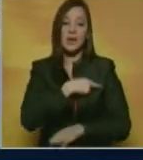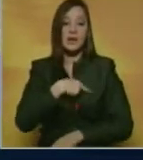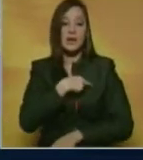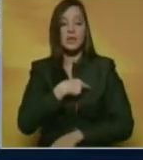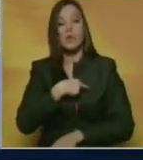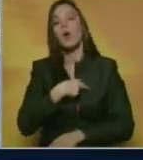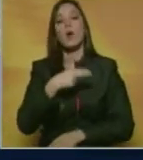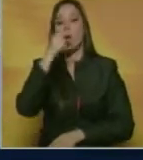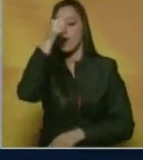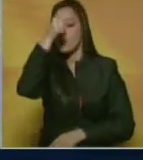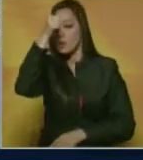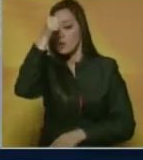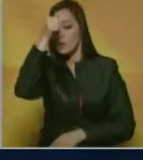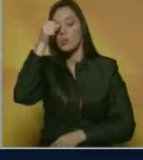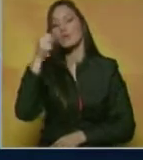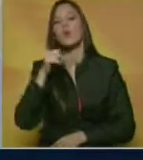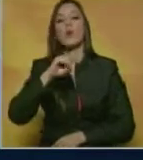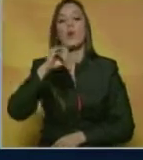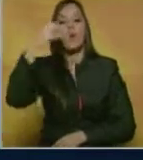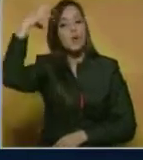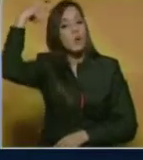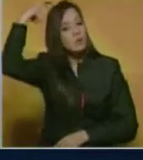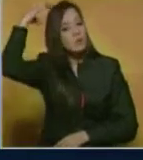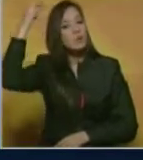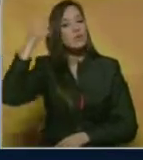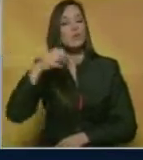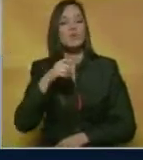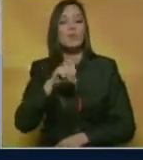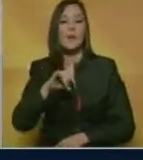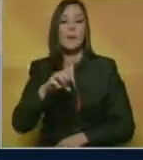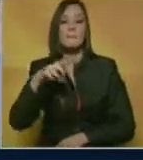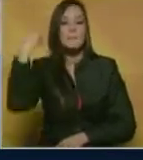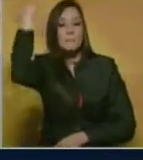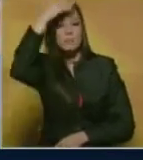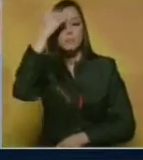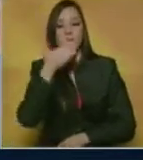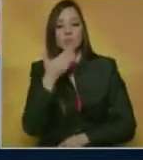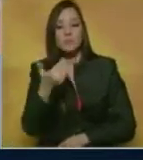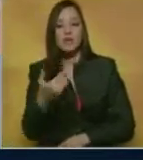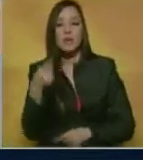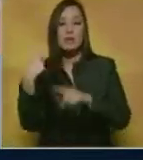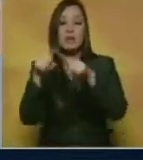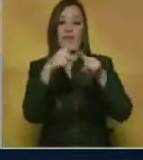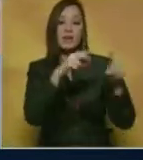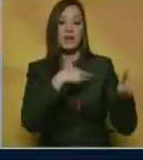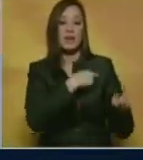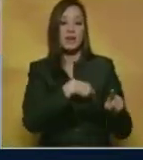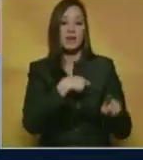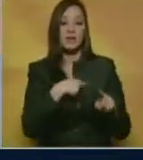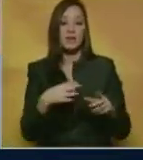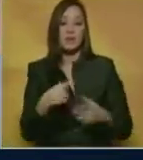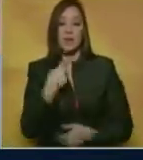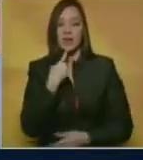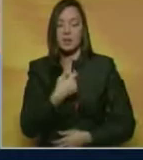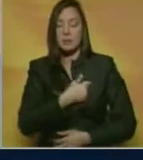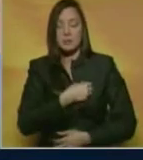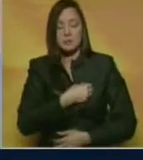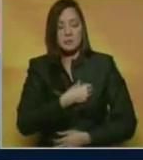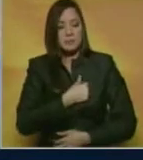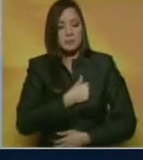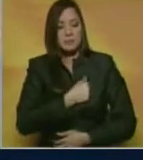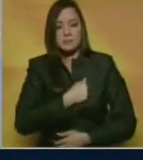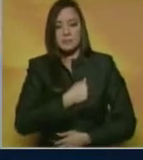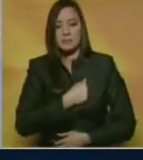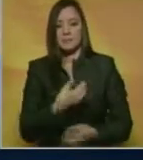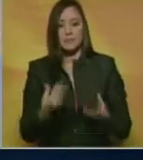hindú, judía, musulmana, hebrea y budista. Francisco aseguró sentir la mezcla de emociones al estar en un lugar donde